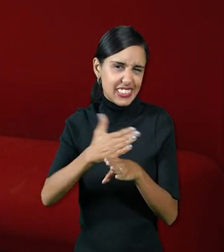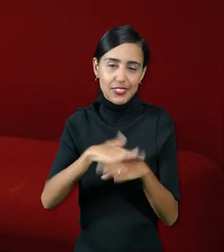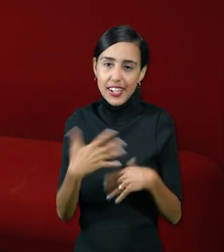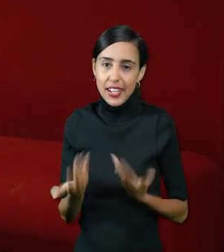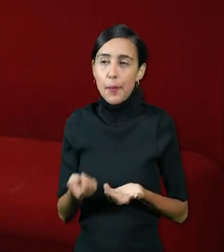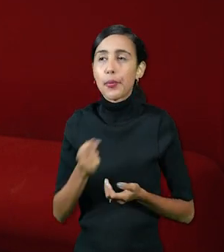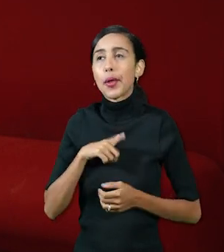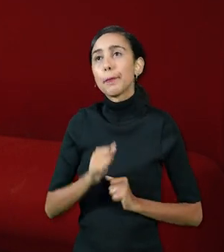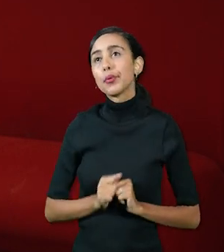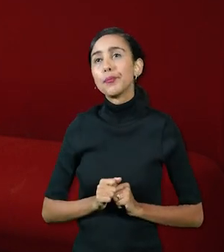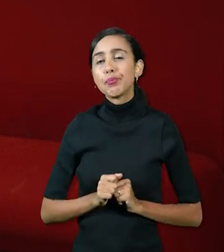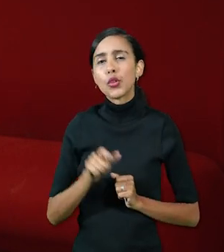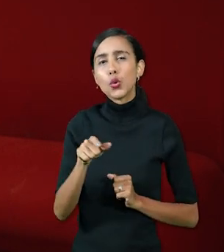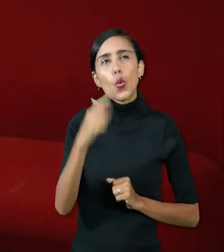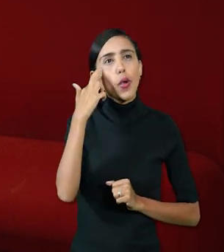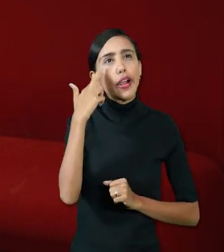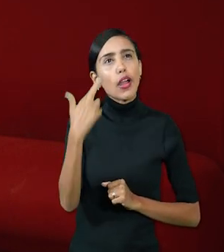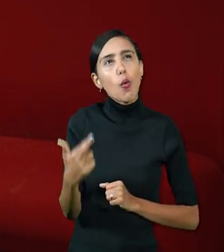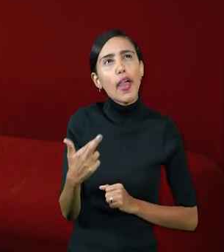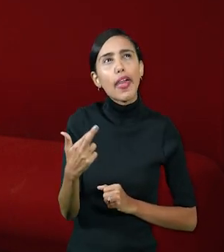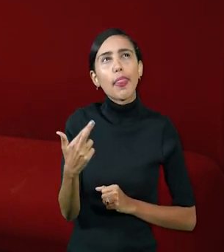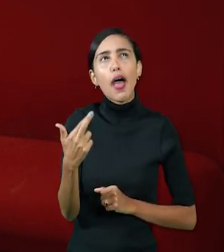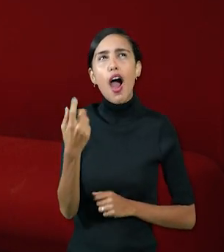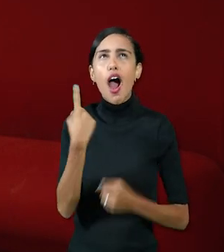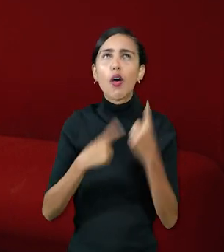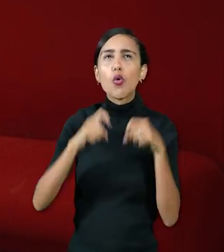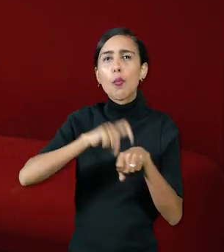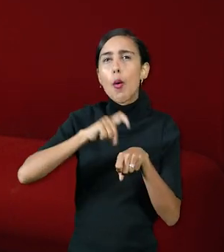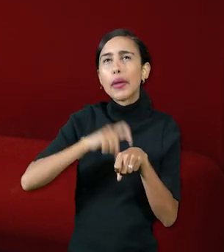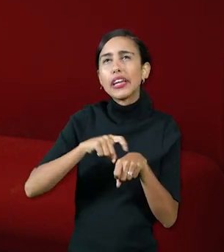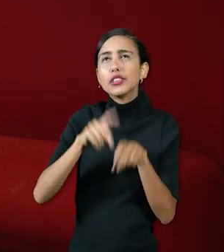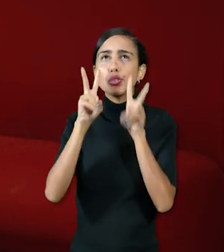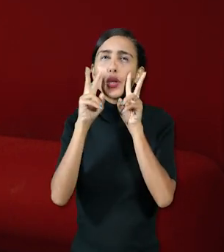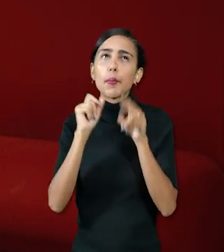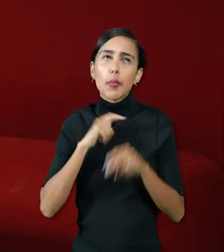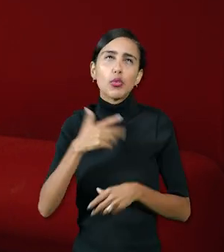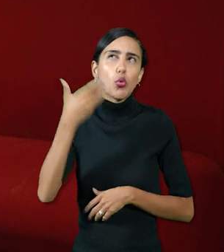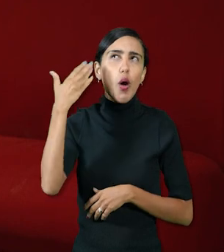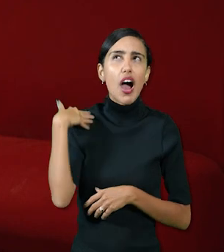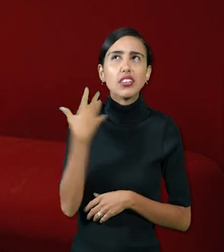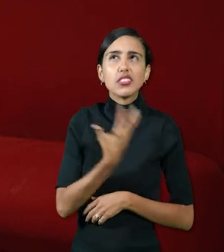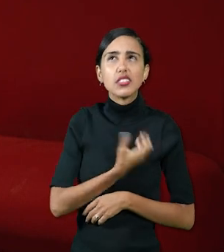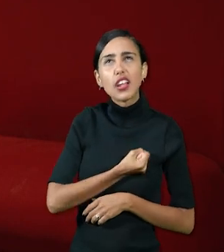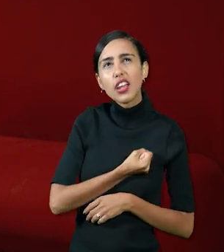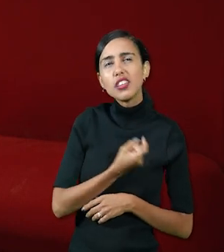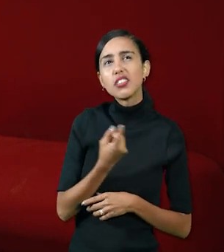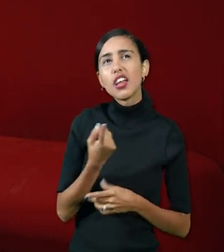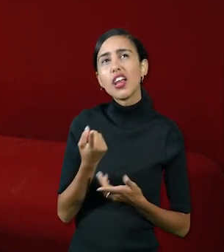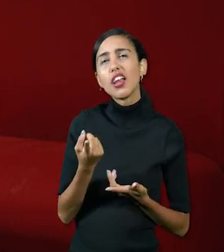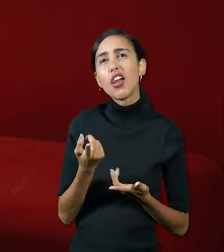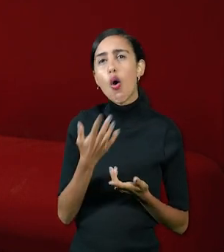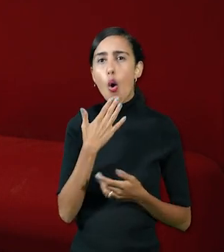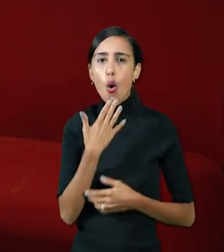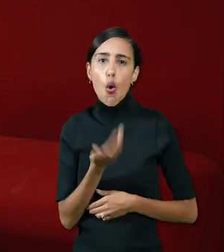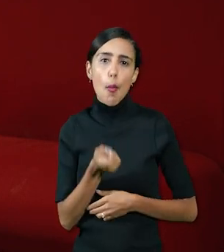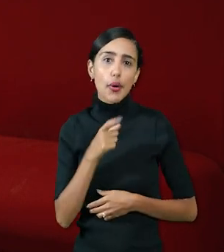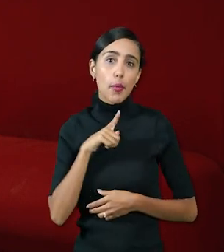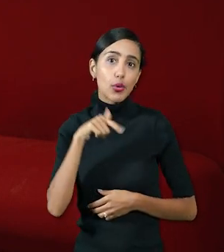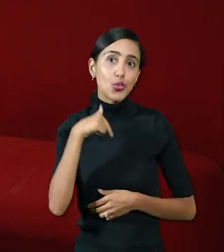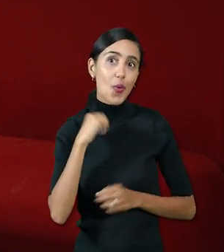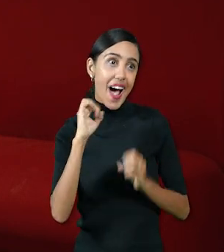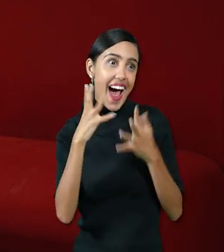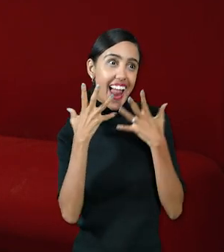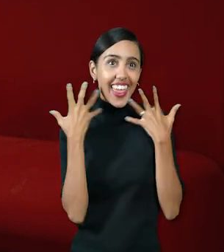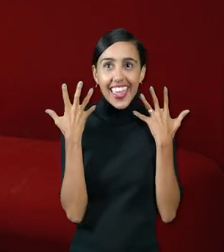tú recuerdas emociones que tú has vivido en tu vida si has estado triste alguna vez o cómo te comportas cuando estás